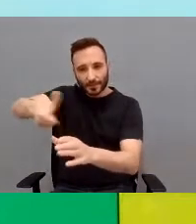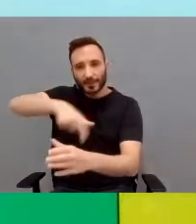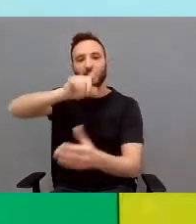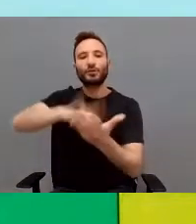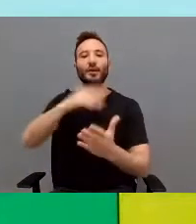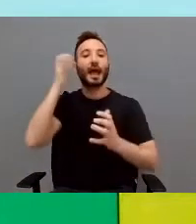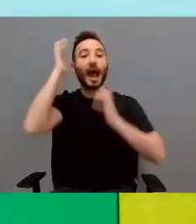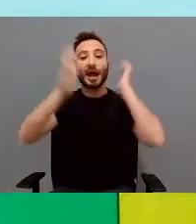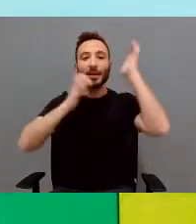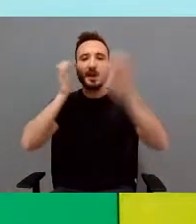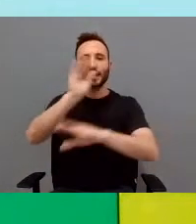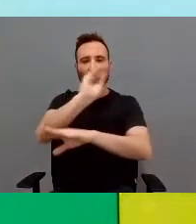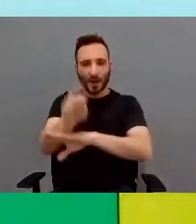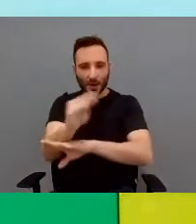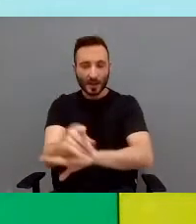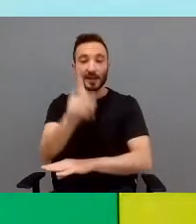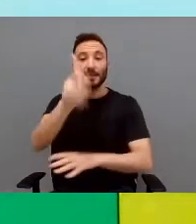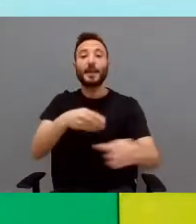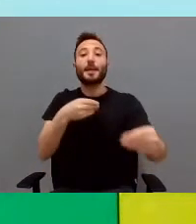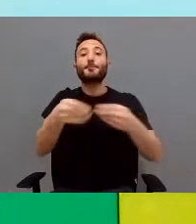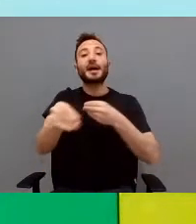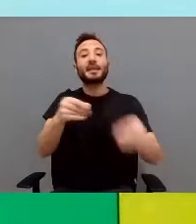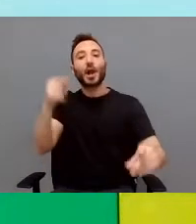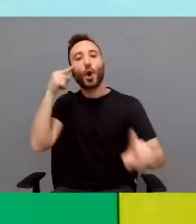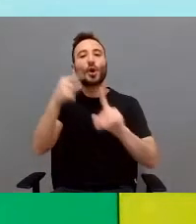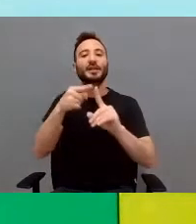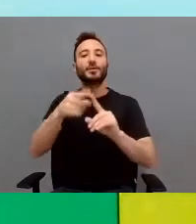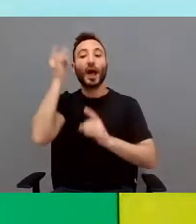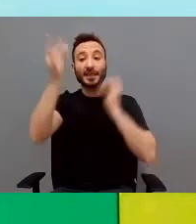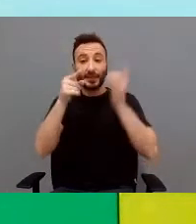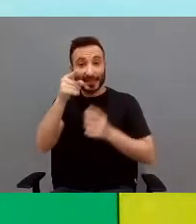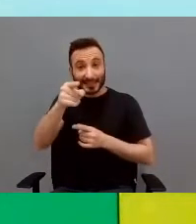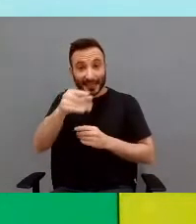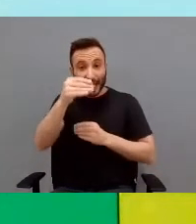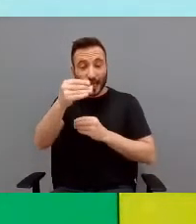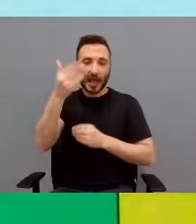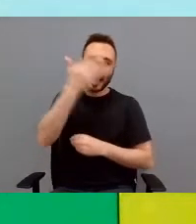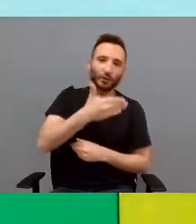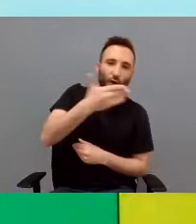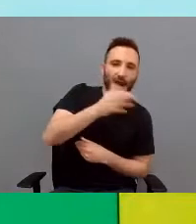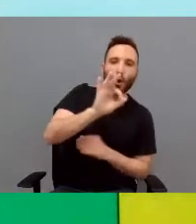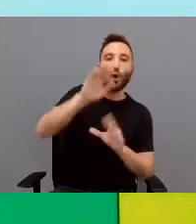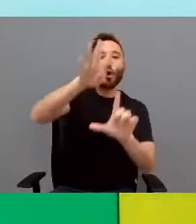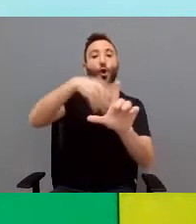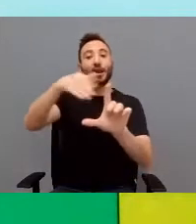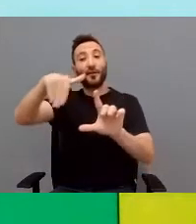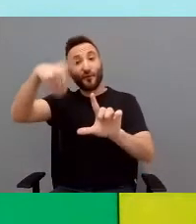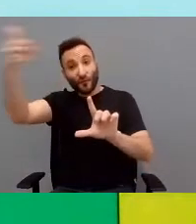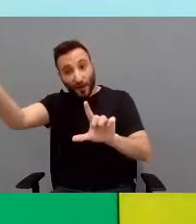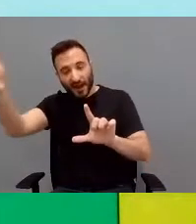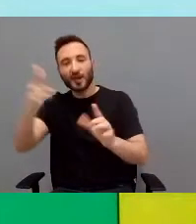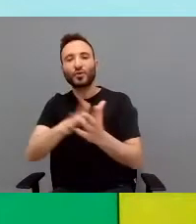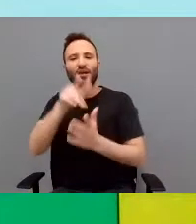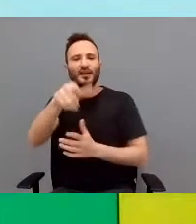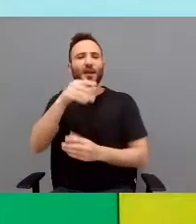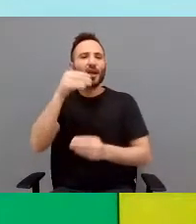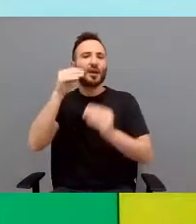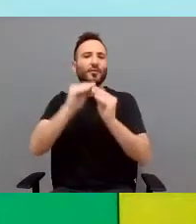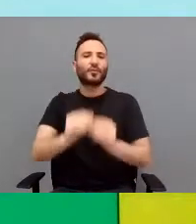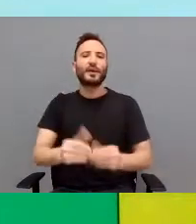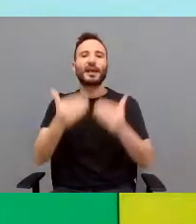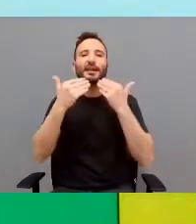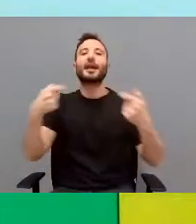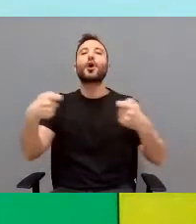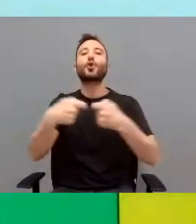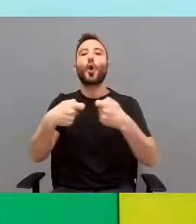mascota, etc. El material necesario para el desarrollo de las actividades, ya sean escolares o extraescolares, se gestiona a través de la